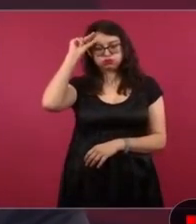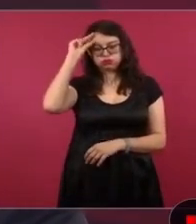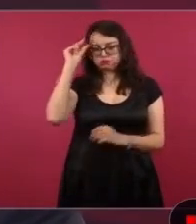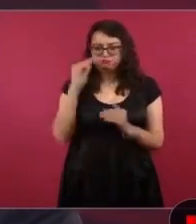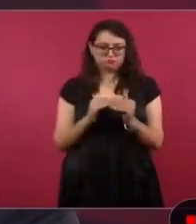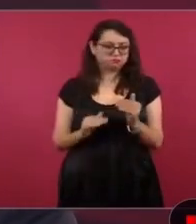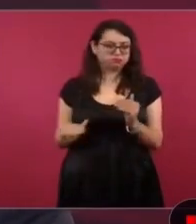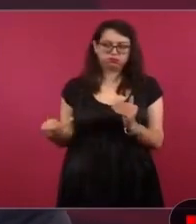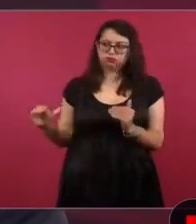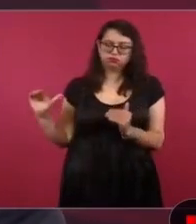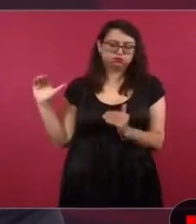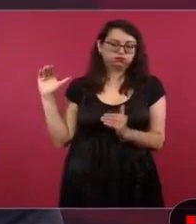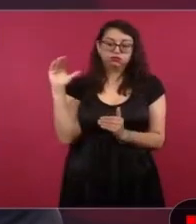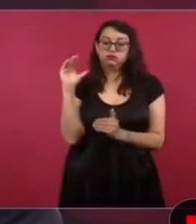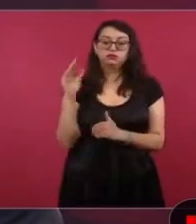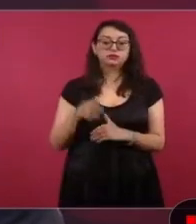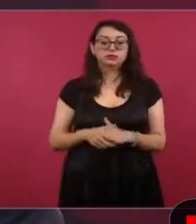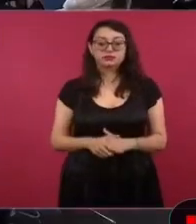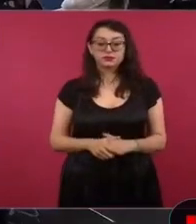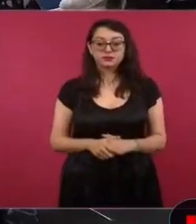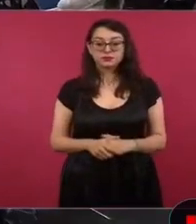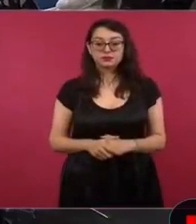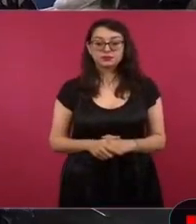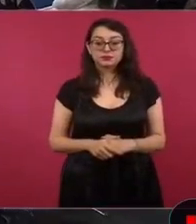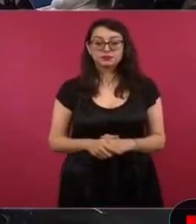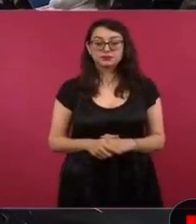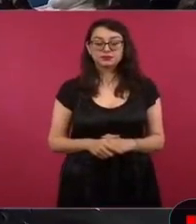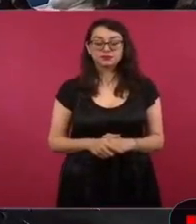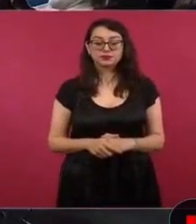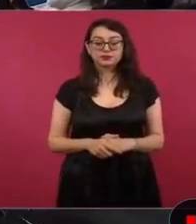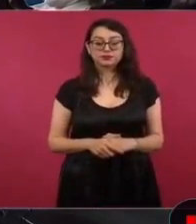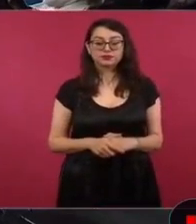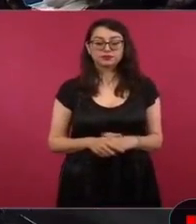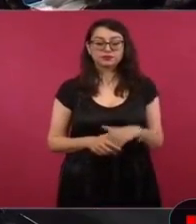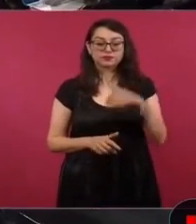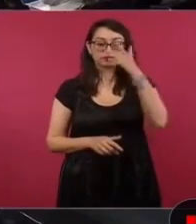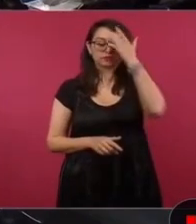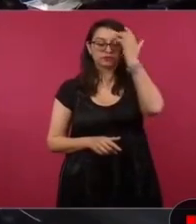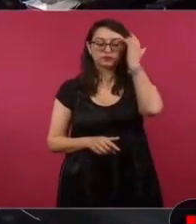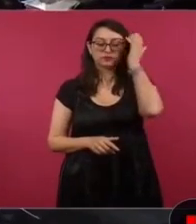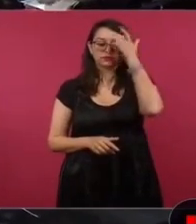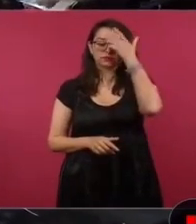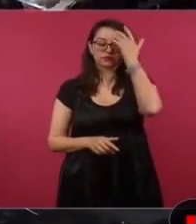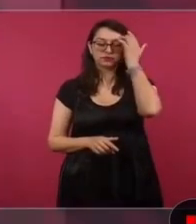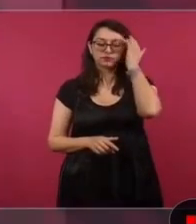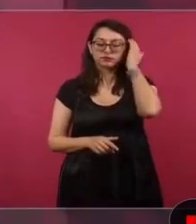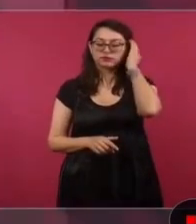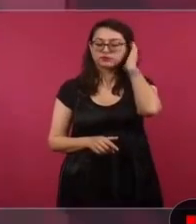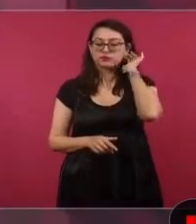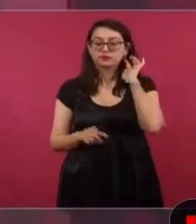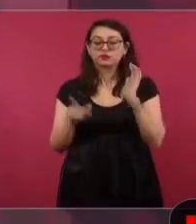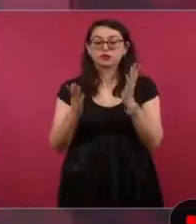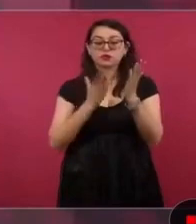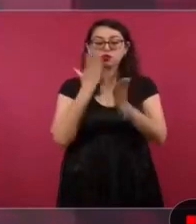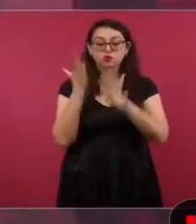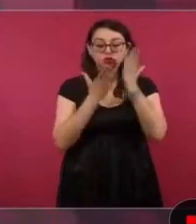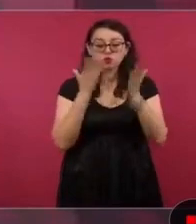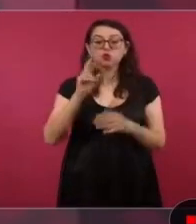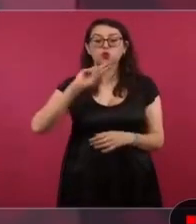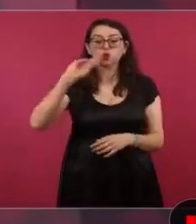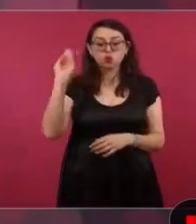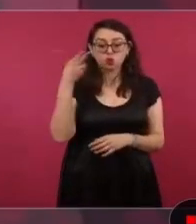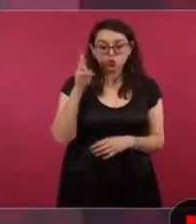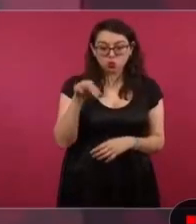primer nivel. De la UNAM, filósofa,